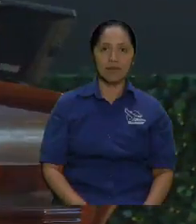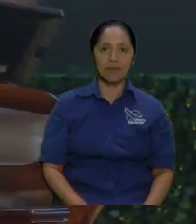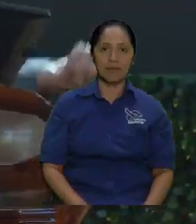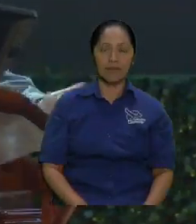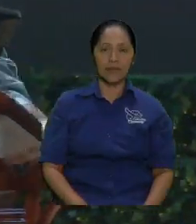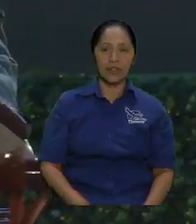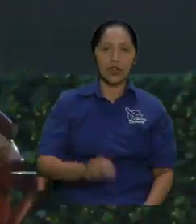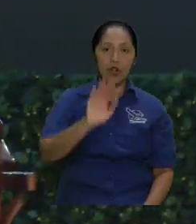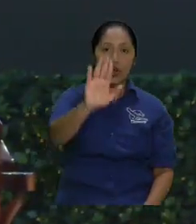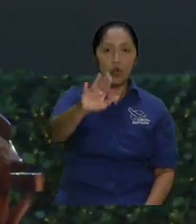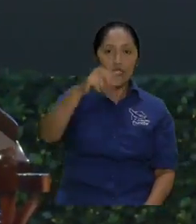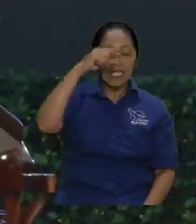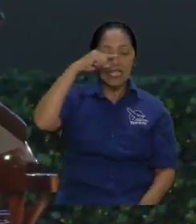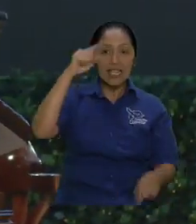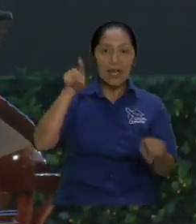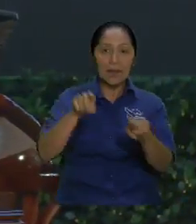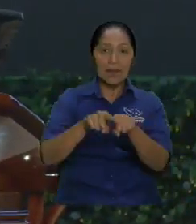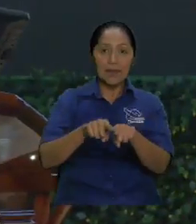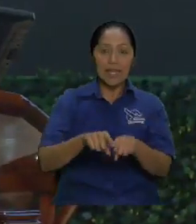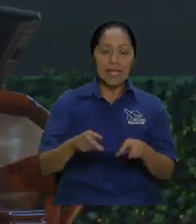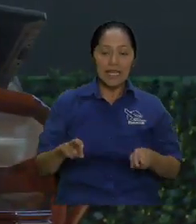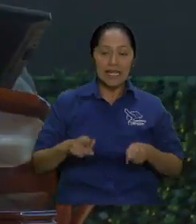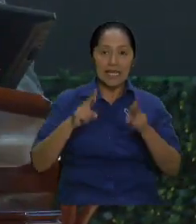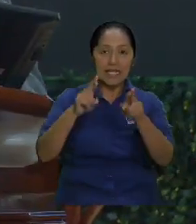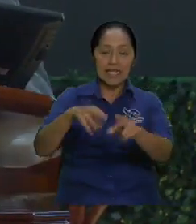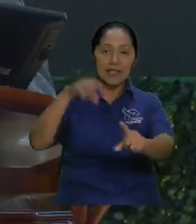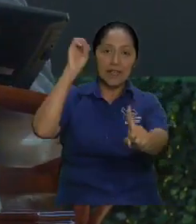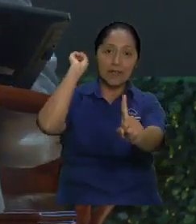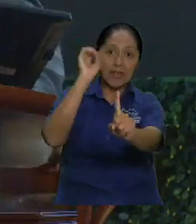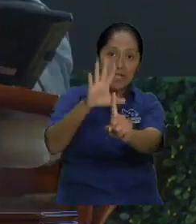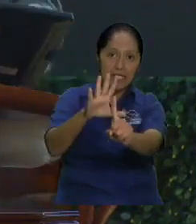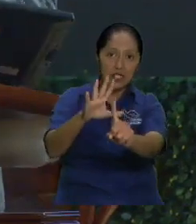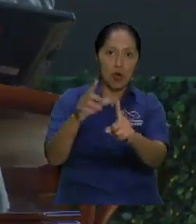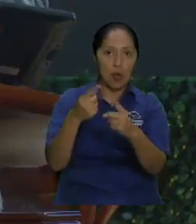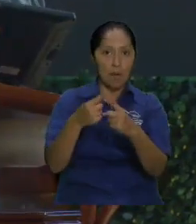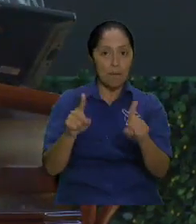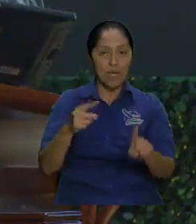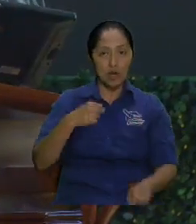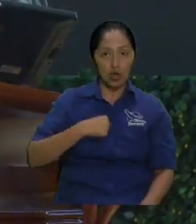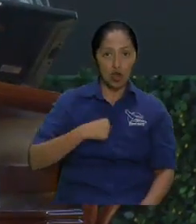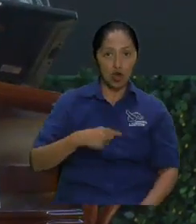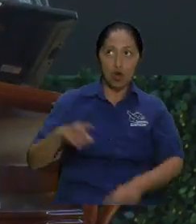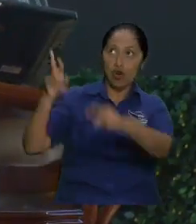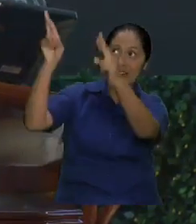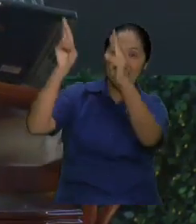usted también tiene que salir beneficiado pero yo el doble entonces eso me alimenta